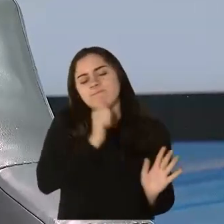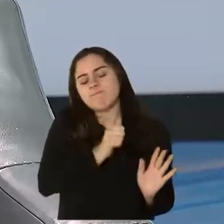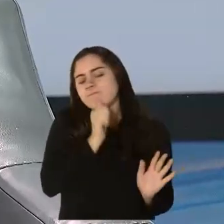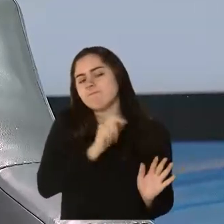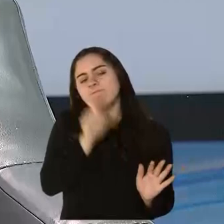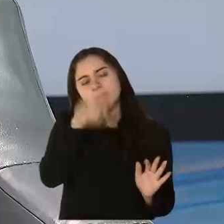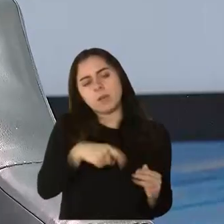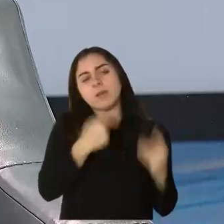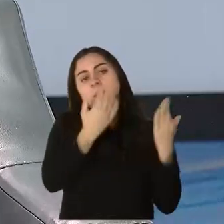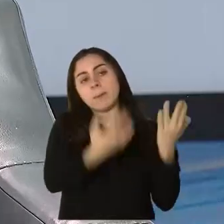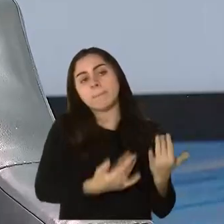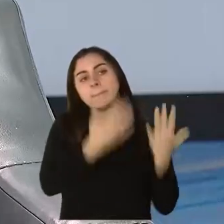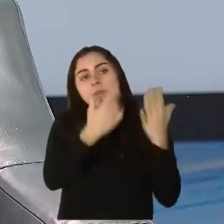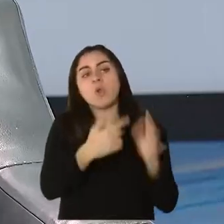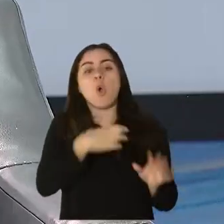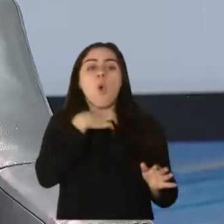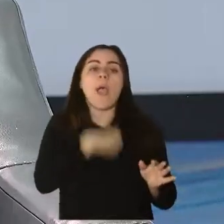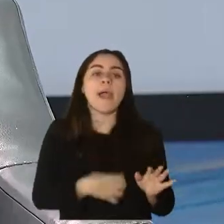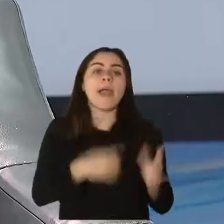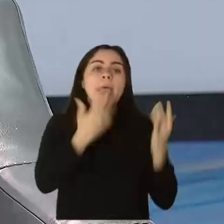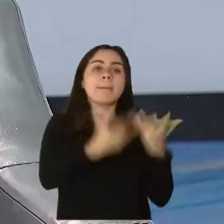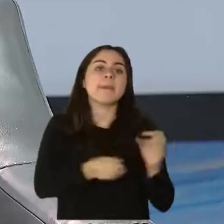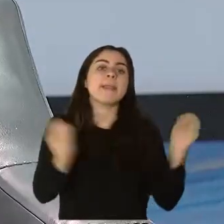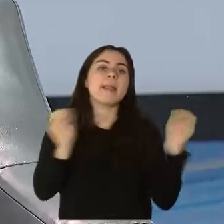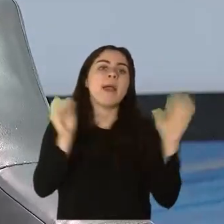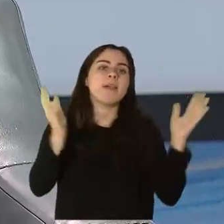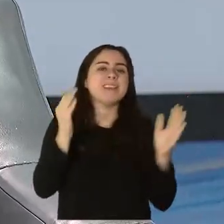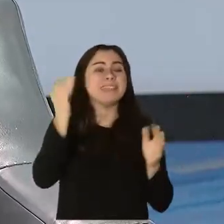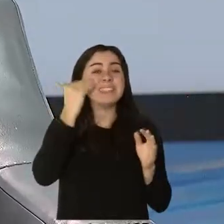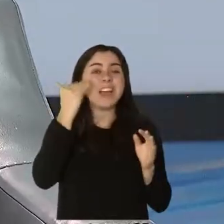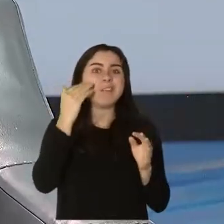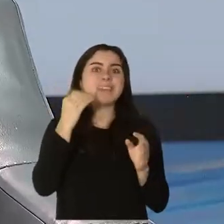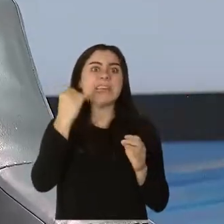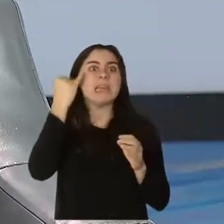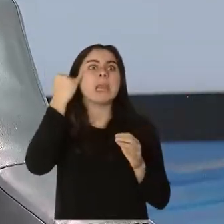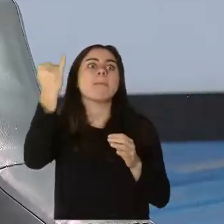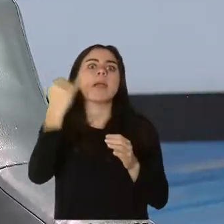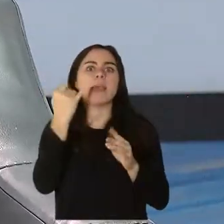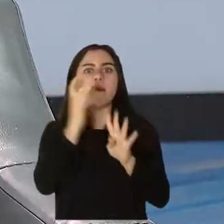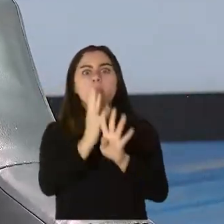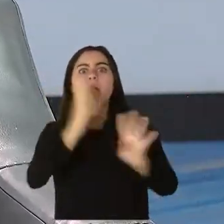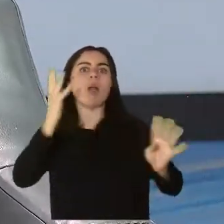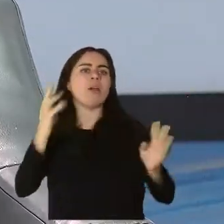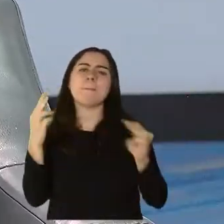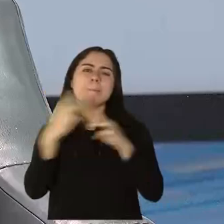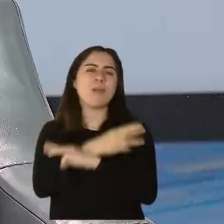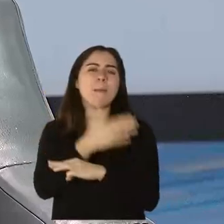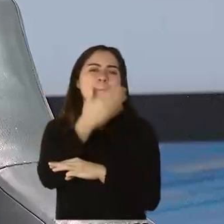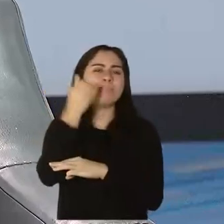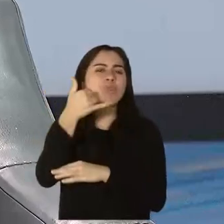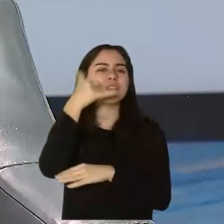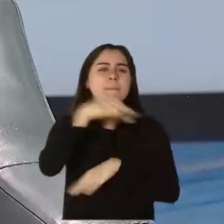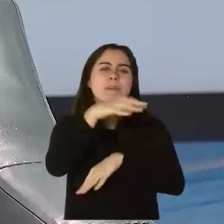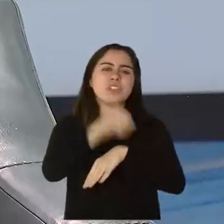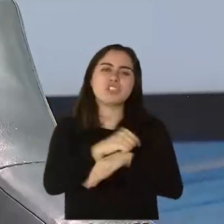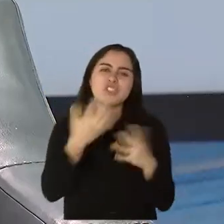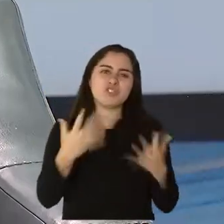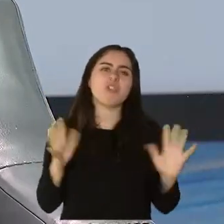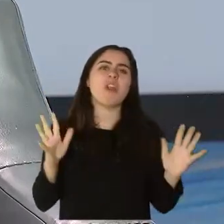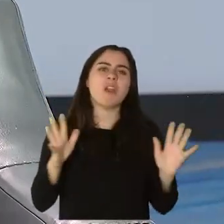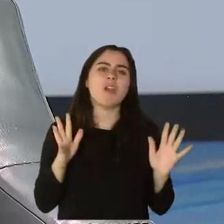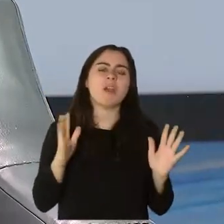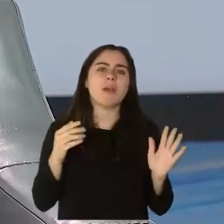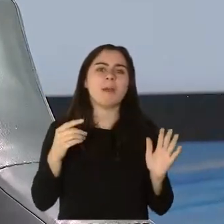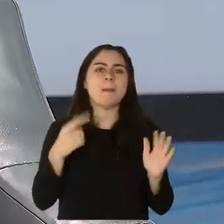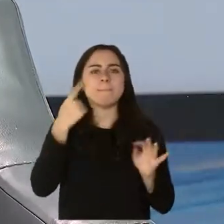adulto mayor tuviera que hacer largas filas, como ha ocurrido en otras partes de Estados Unidos. Y que por eso nosotros logramos matricular